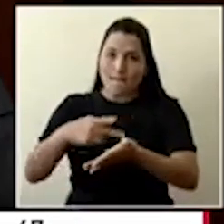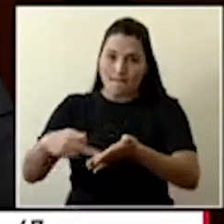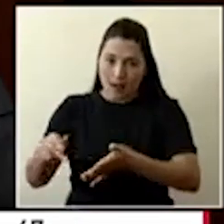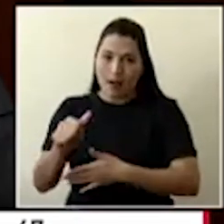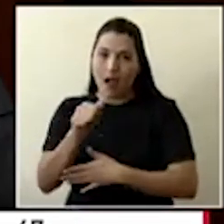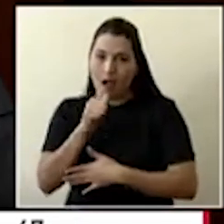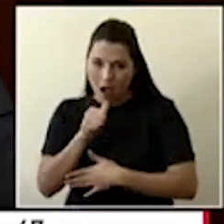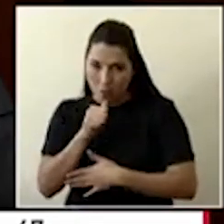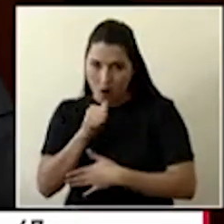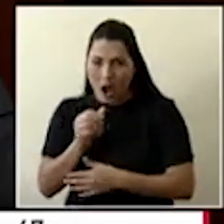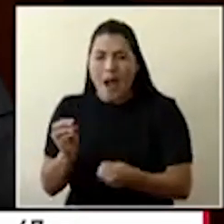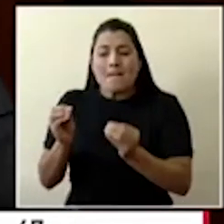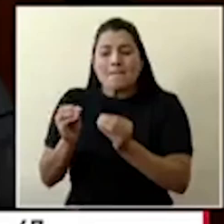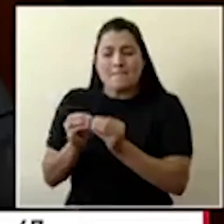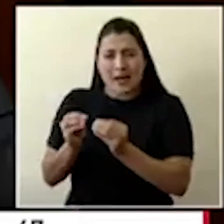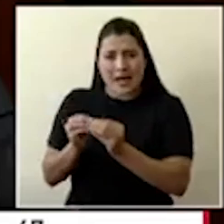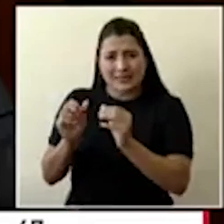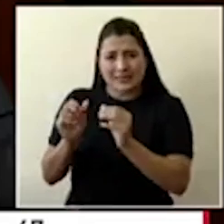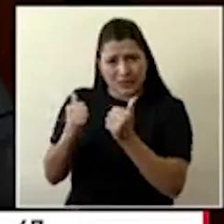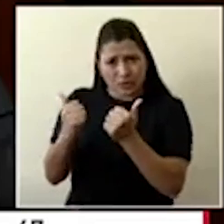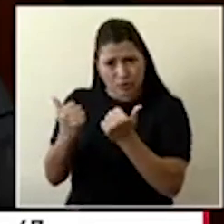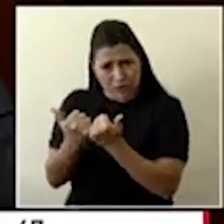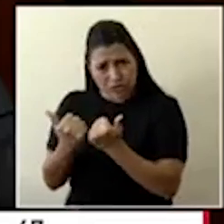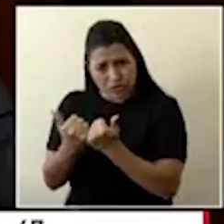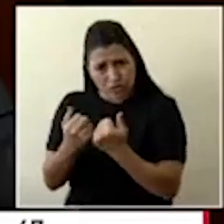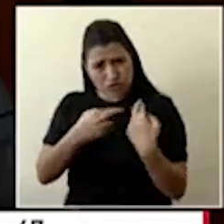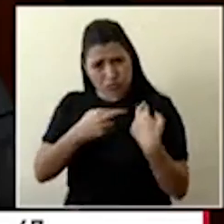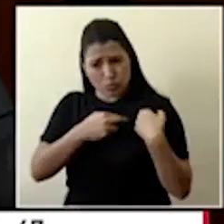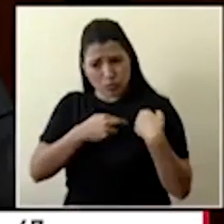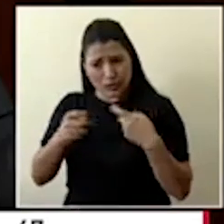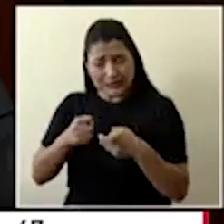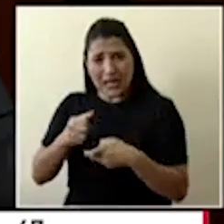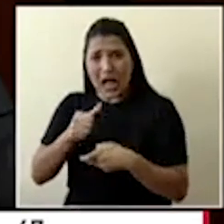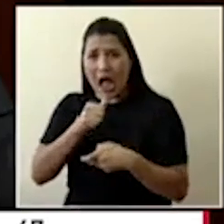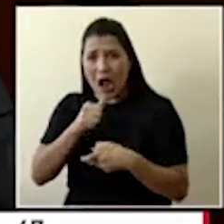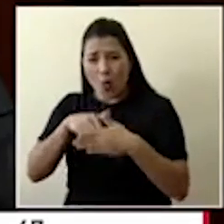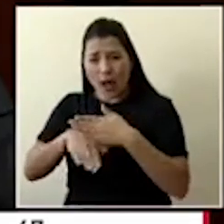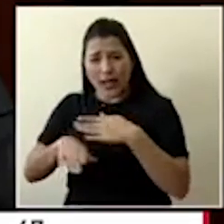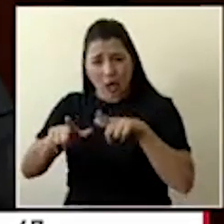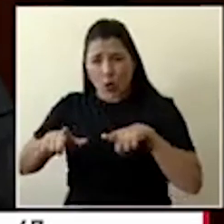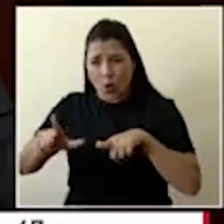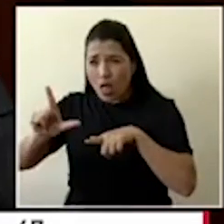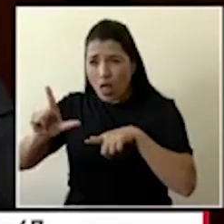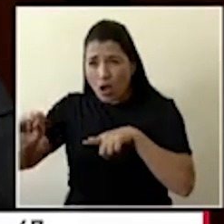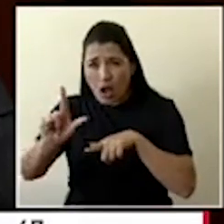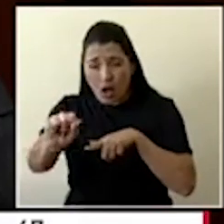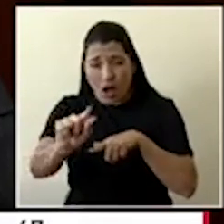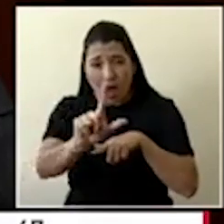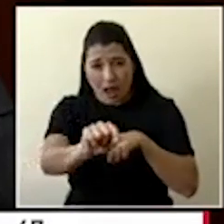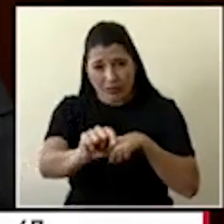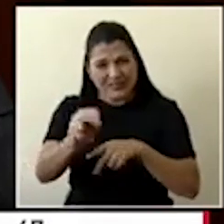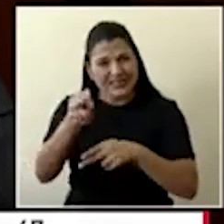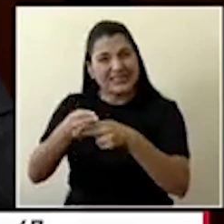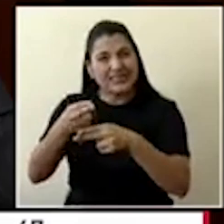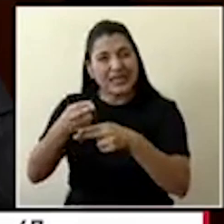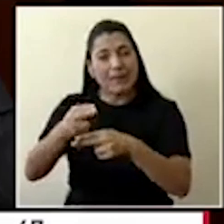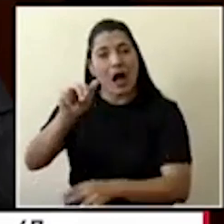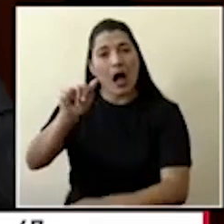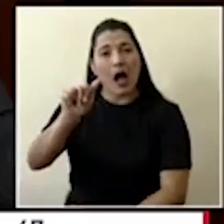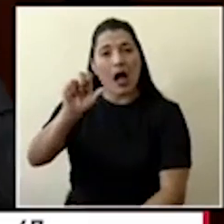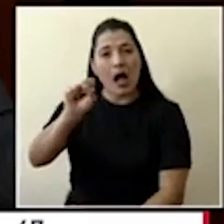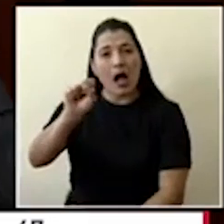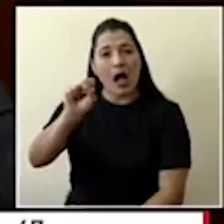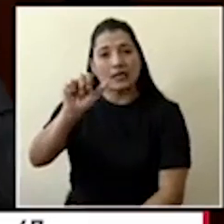asadas, que son las asociaciones que administran los acueductos a nivel rural, hay asadas que son muy pequeñas y que están